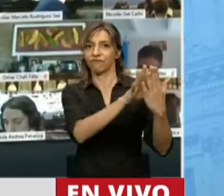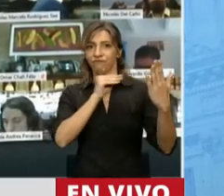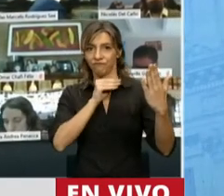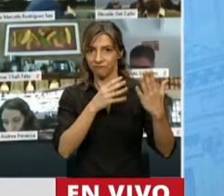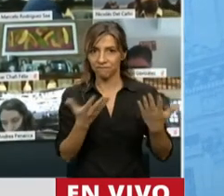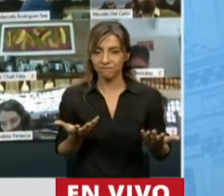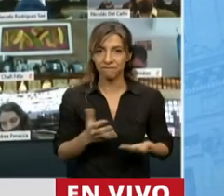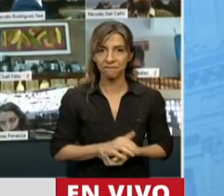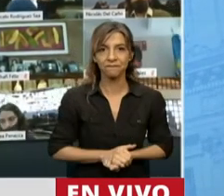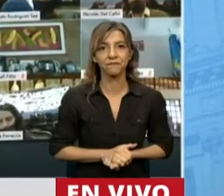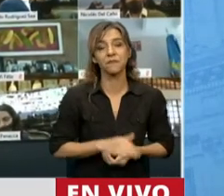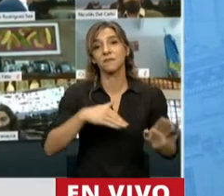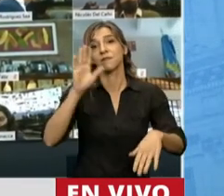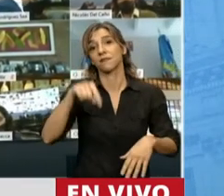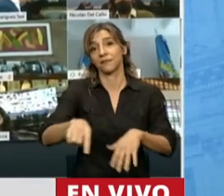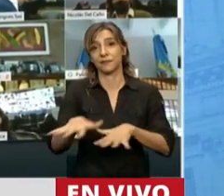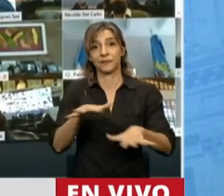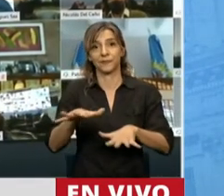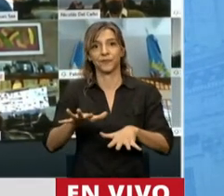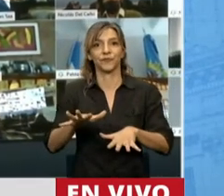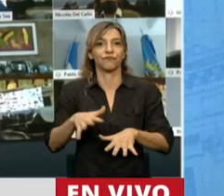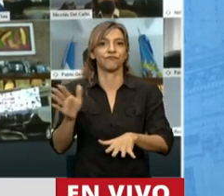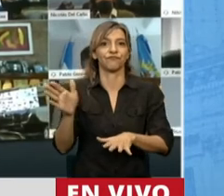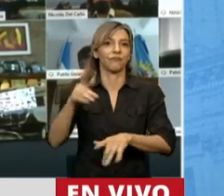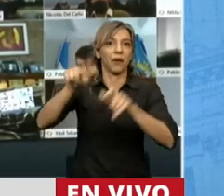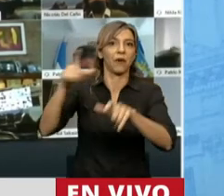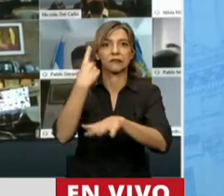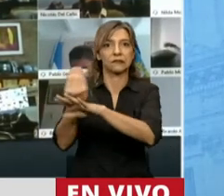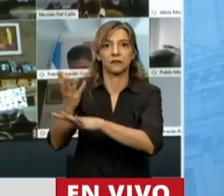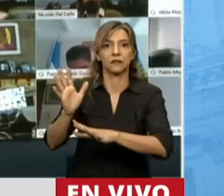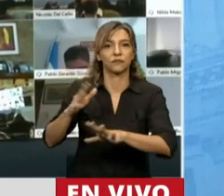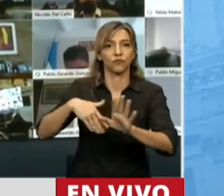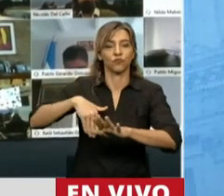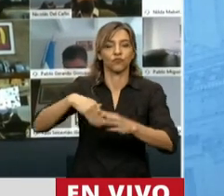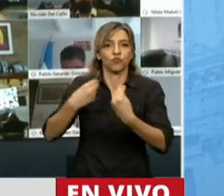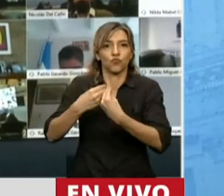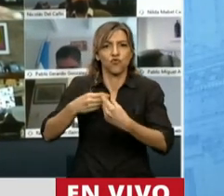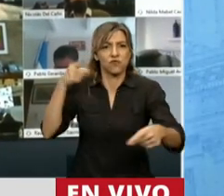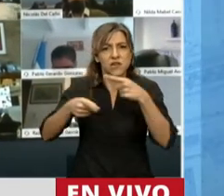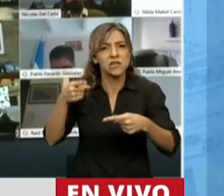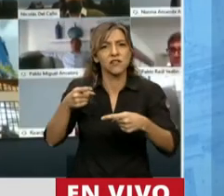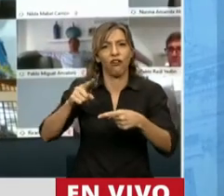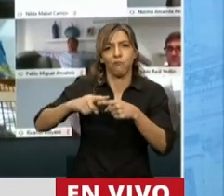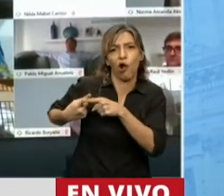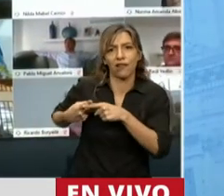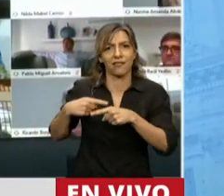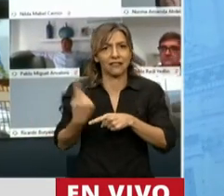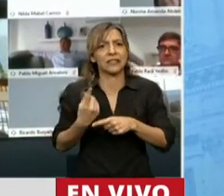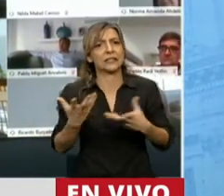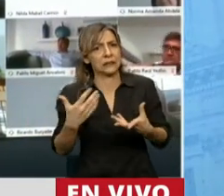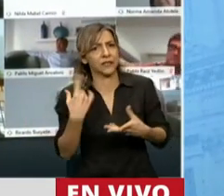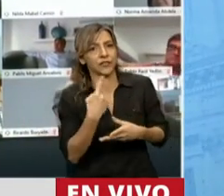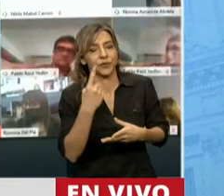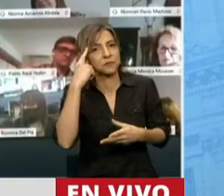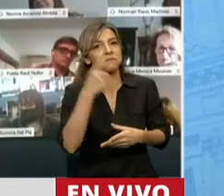cuales la política es tan vapuleada, hombres con la talla del doctor Arturo Ilía, sin